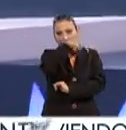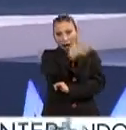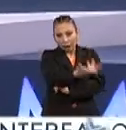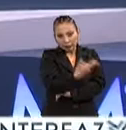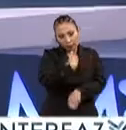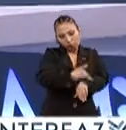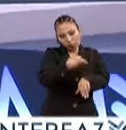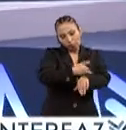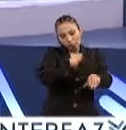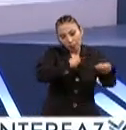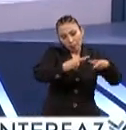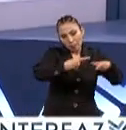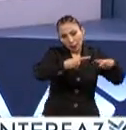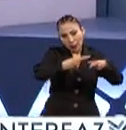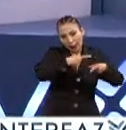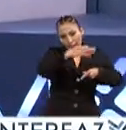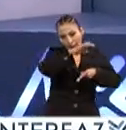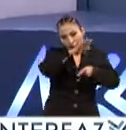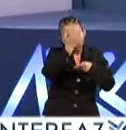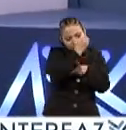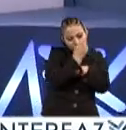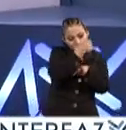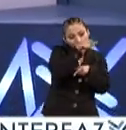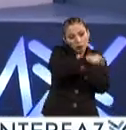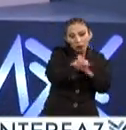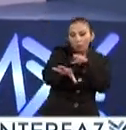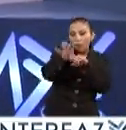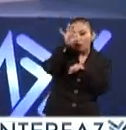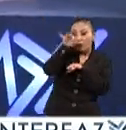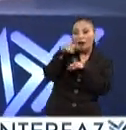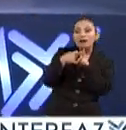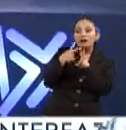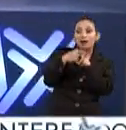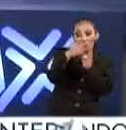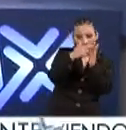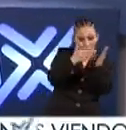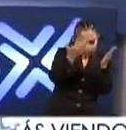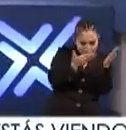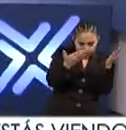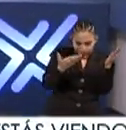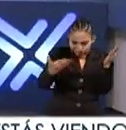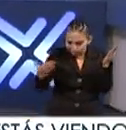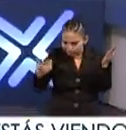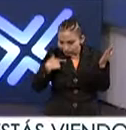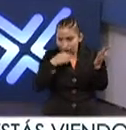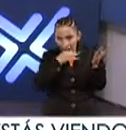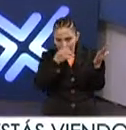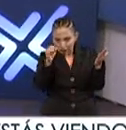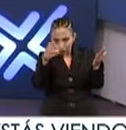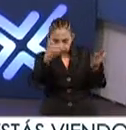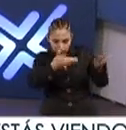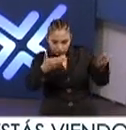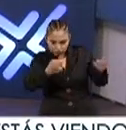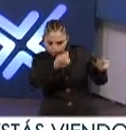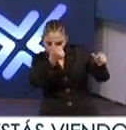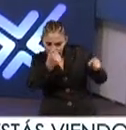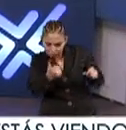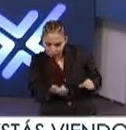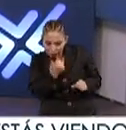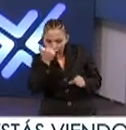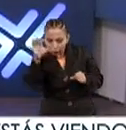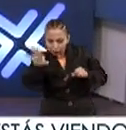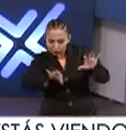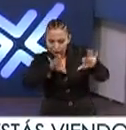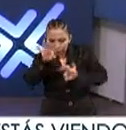del asunto de movilidad, después ellos eligen respecto a los requisitos que ellos publicaron, y más o menos,